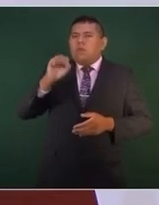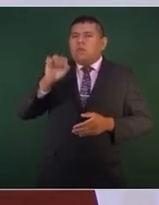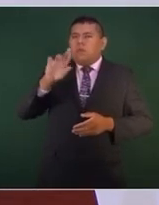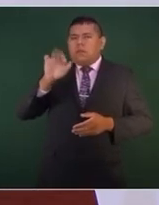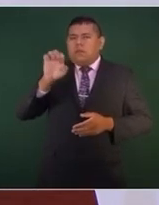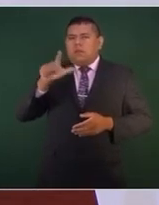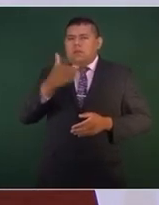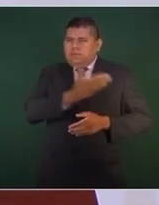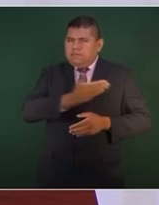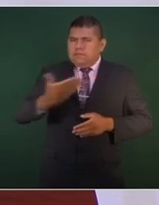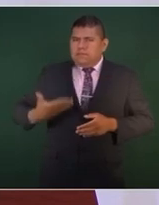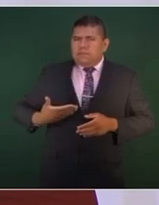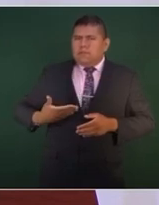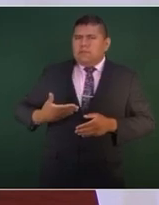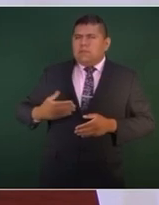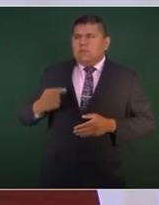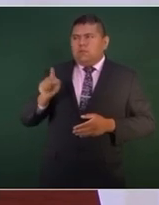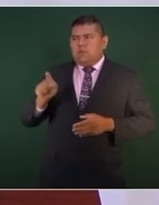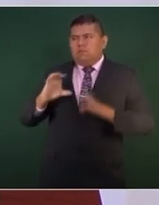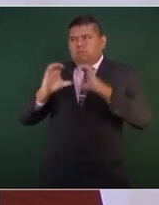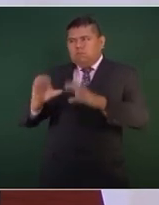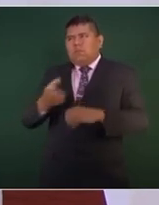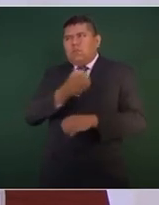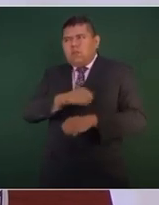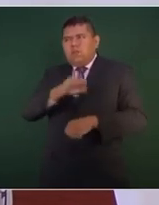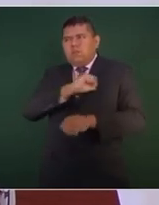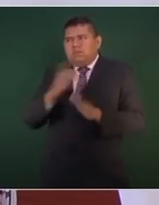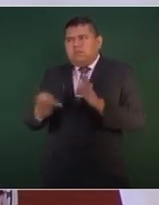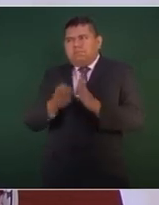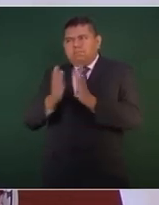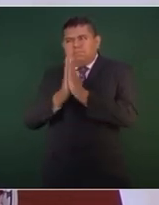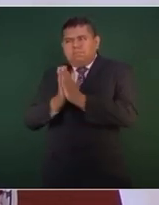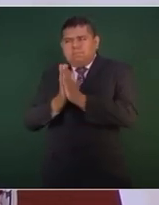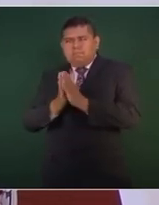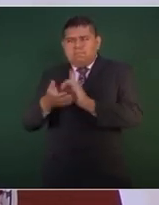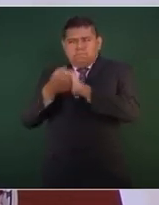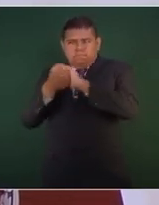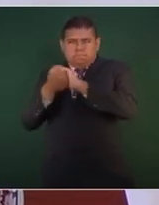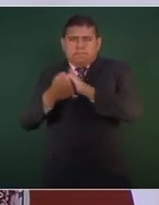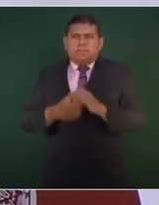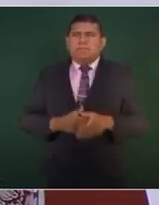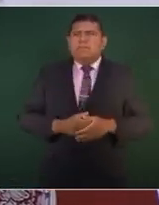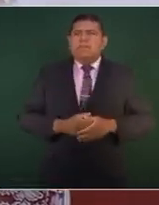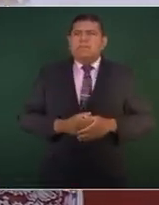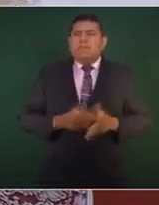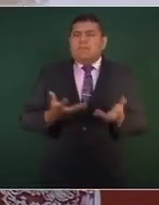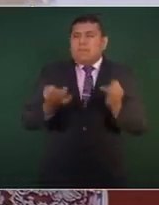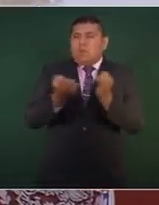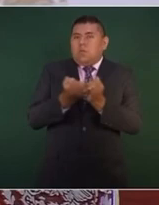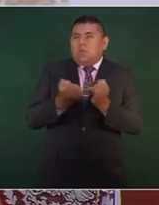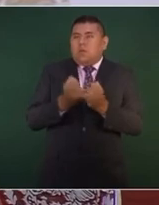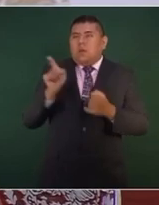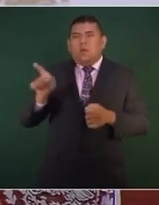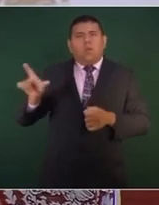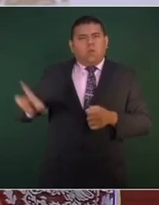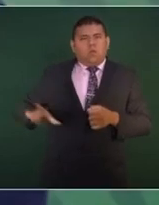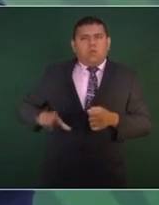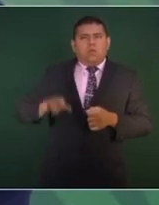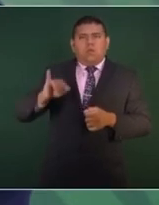hay de parte del gobierno de Israel